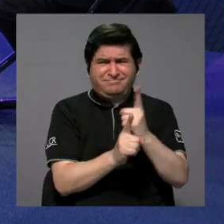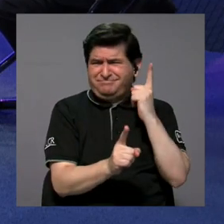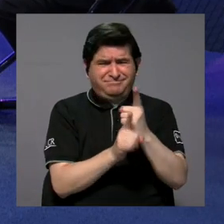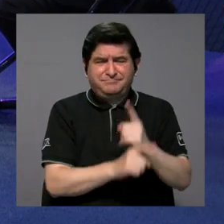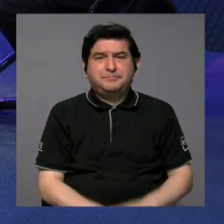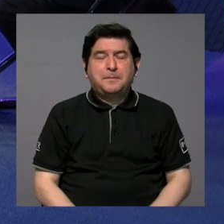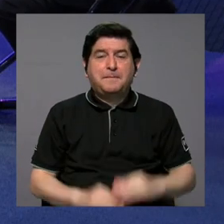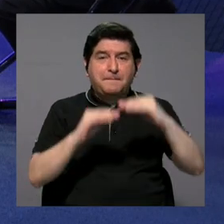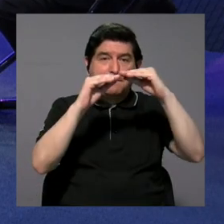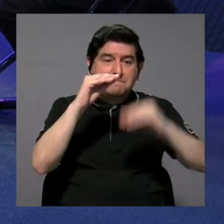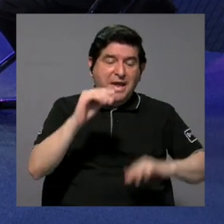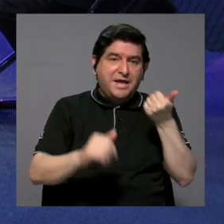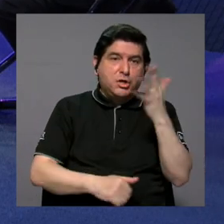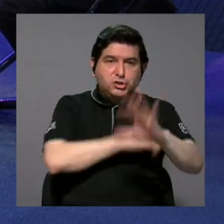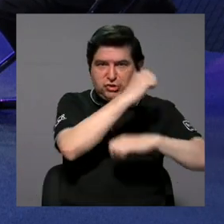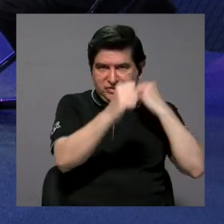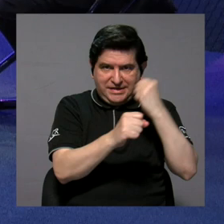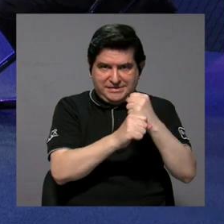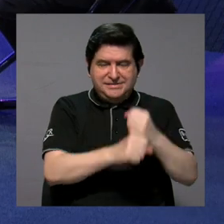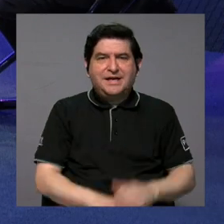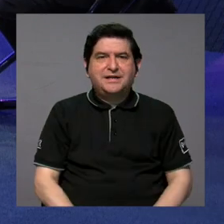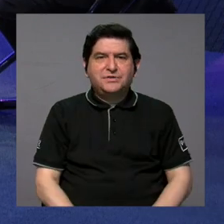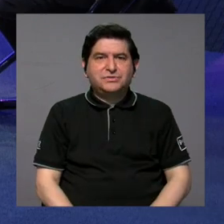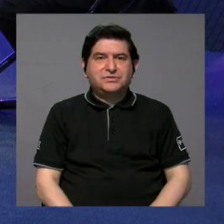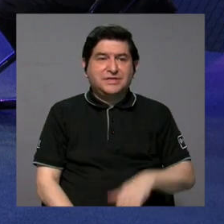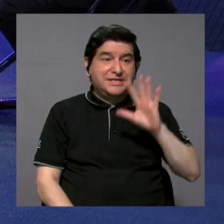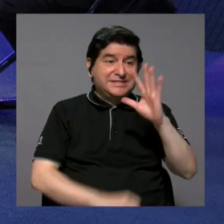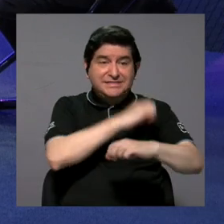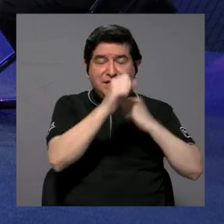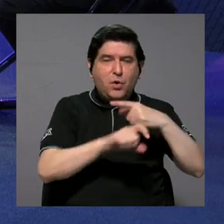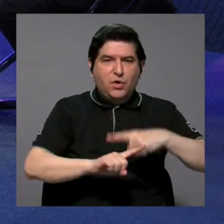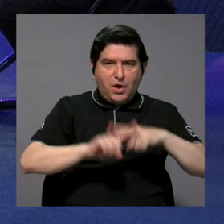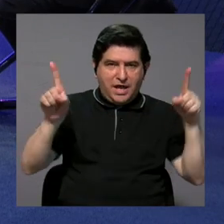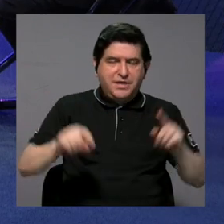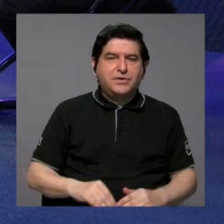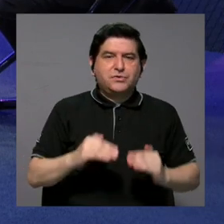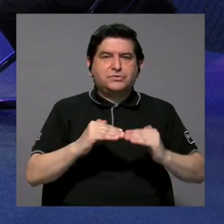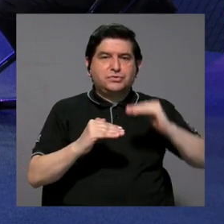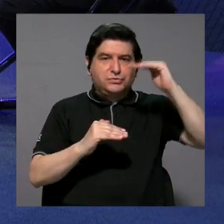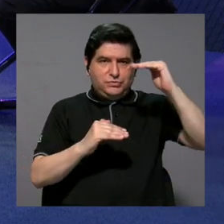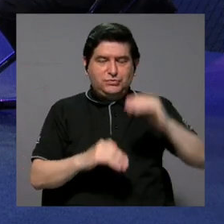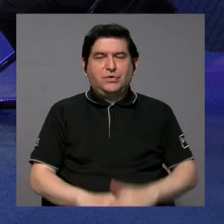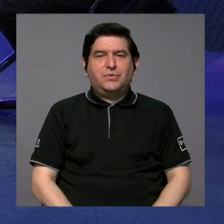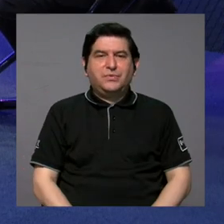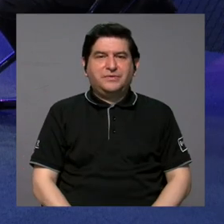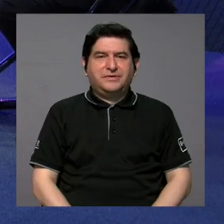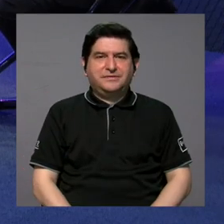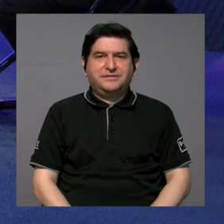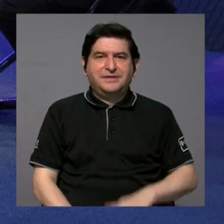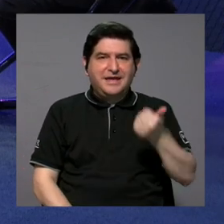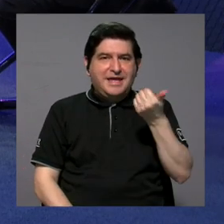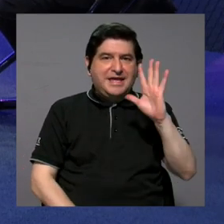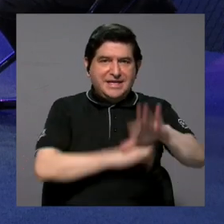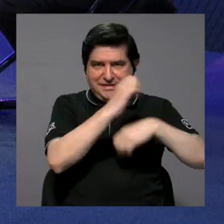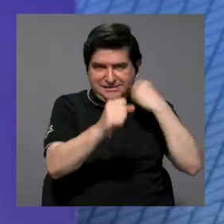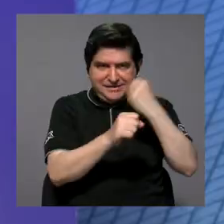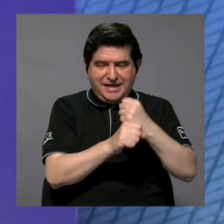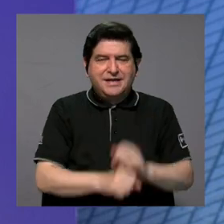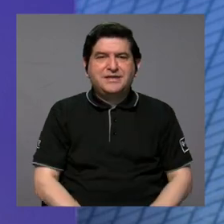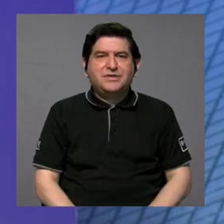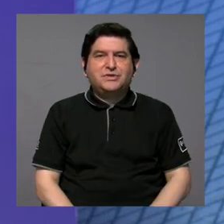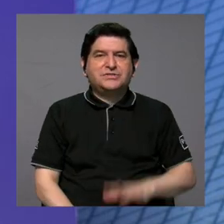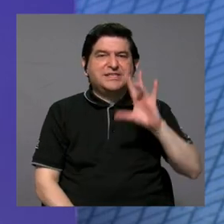para menores de 15 años, que serían de 5 años de diferencia, y para mayores de 15 años,